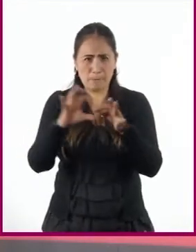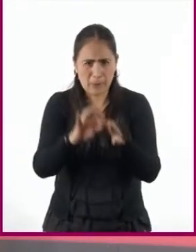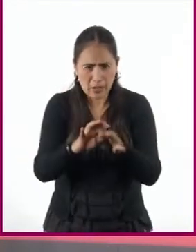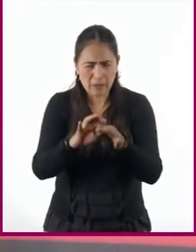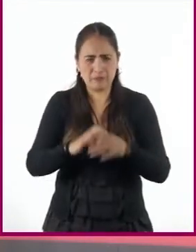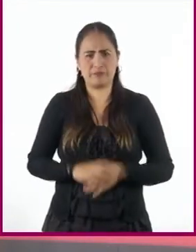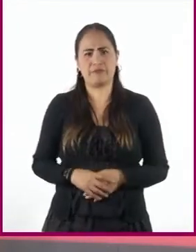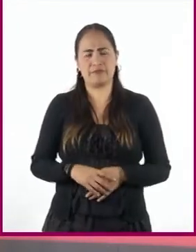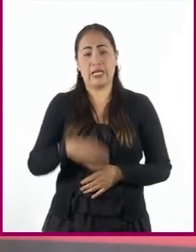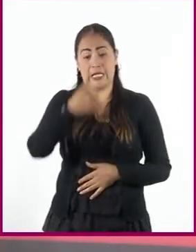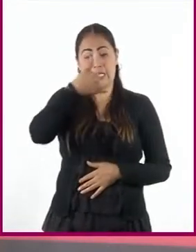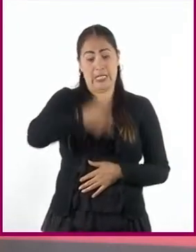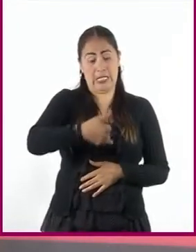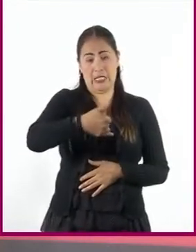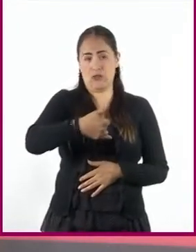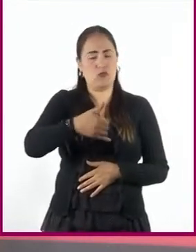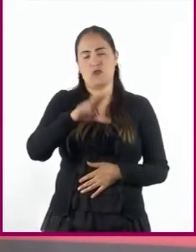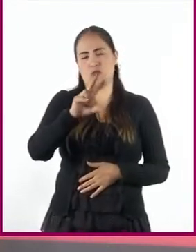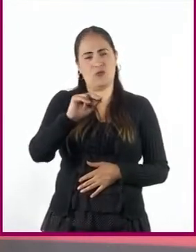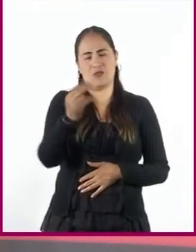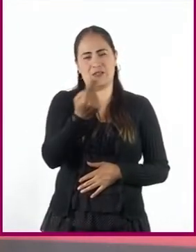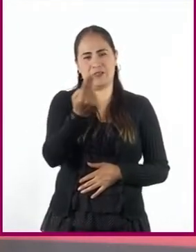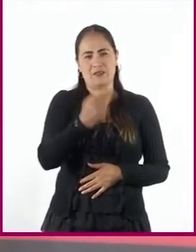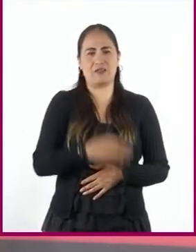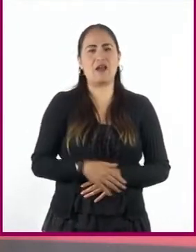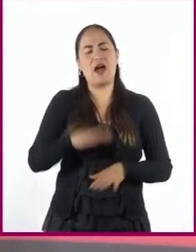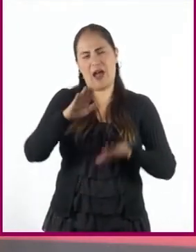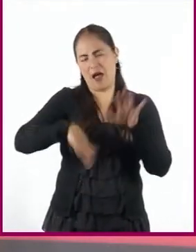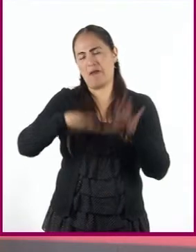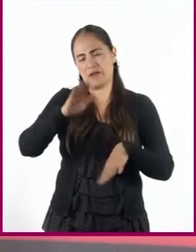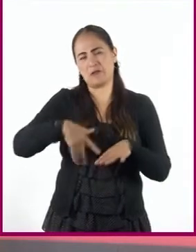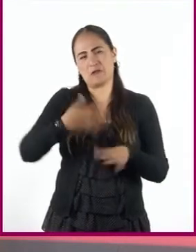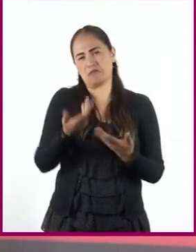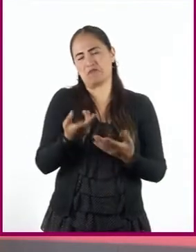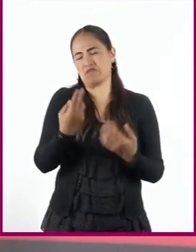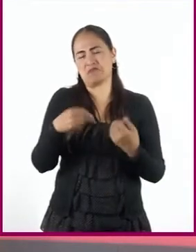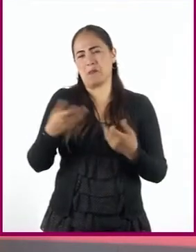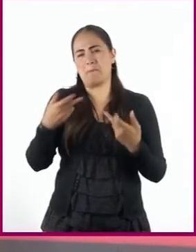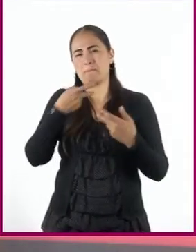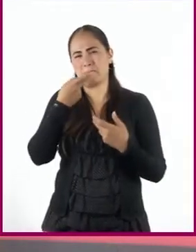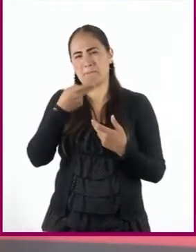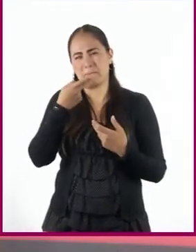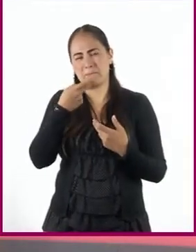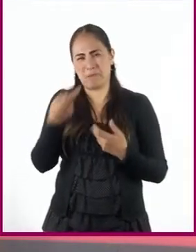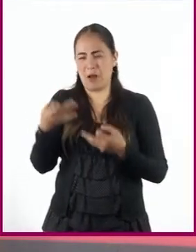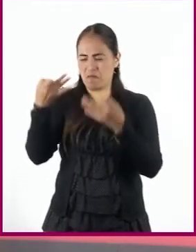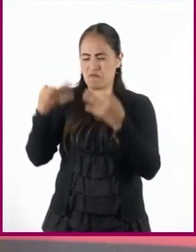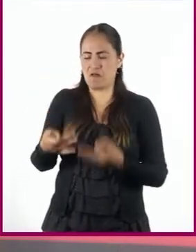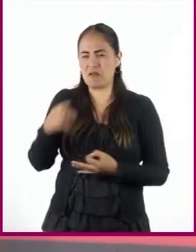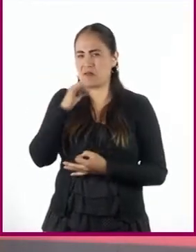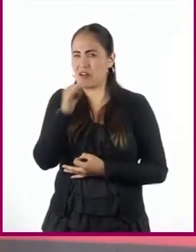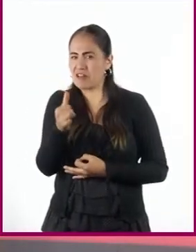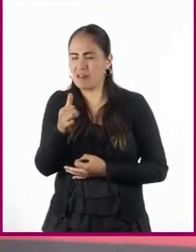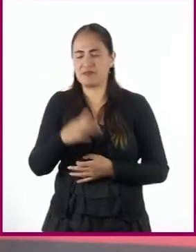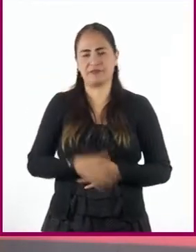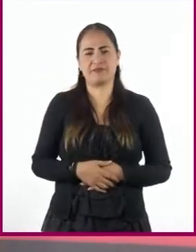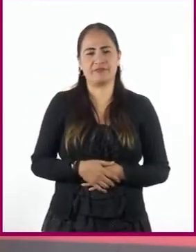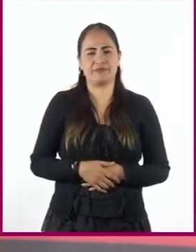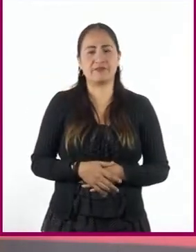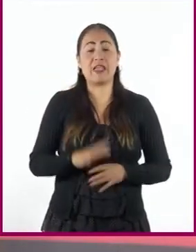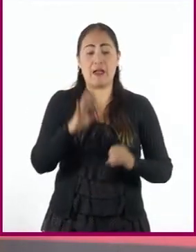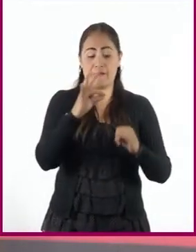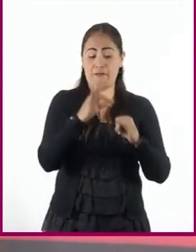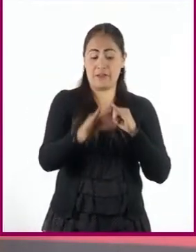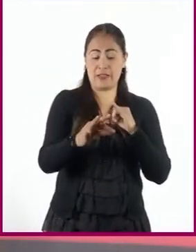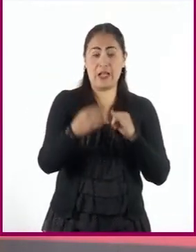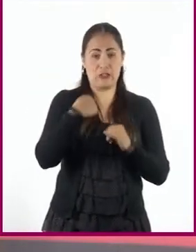conjunción I, que es la que usaríamos tal vez en un contexto informal. Por último, y para ya